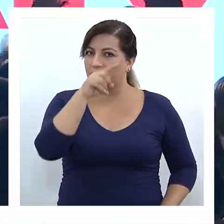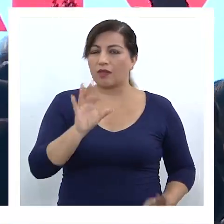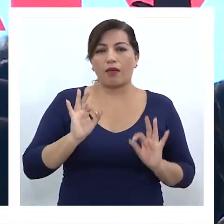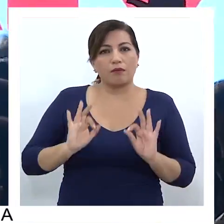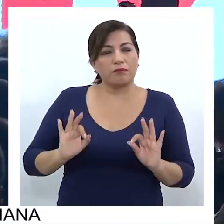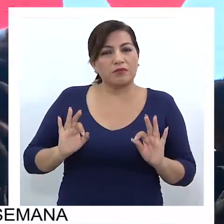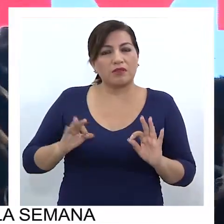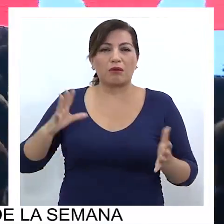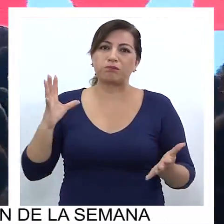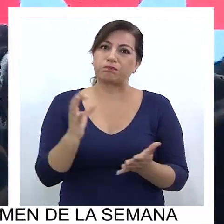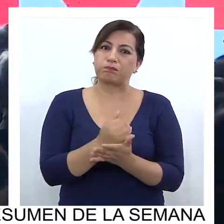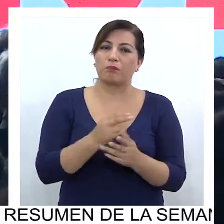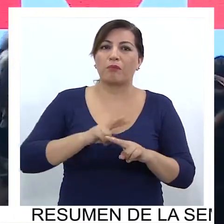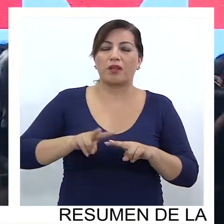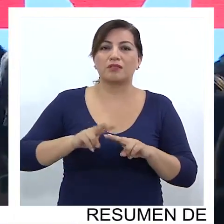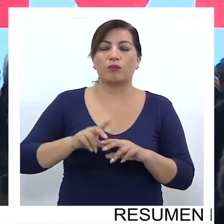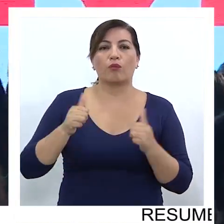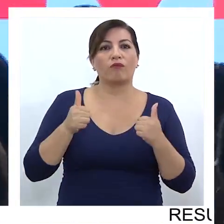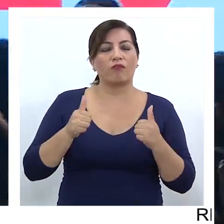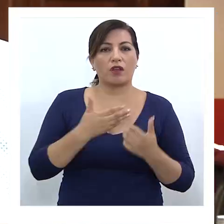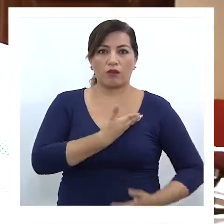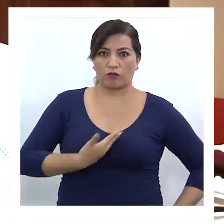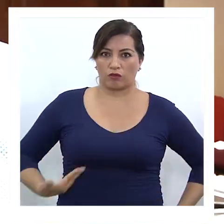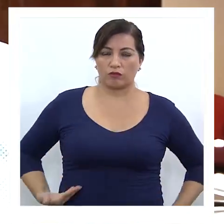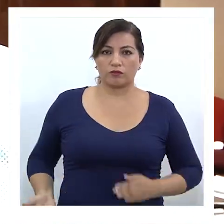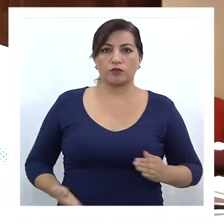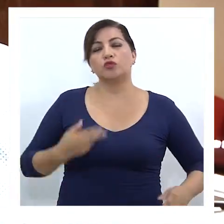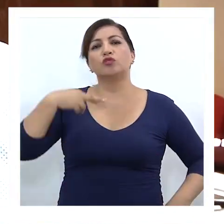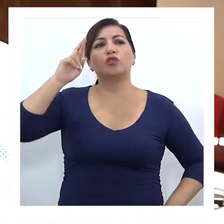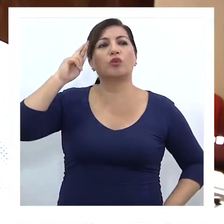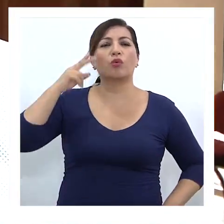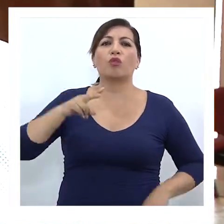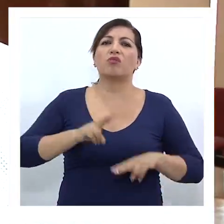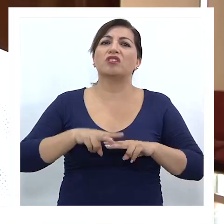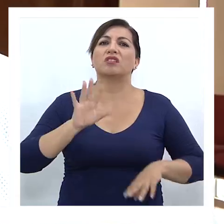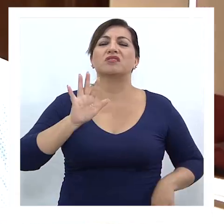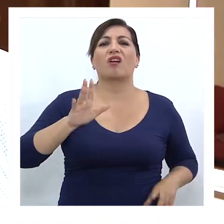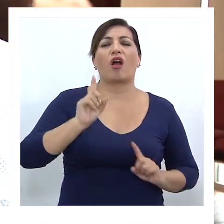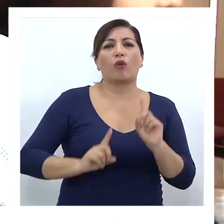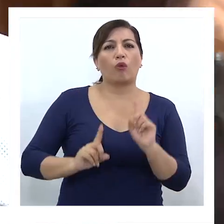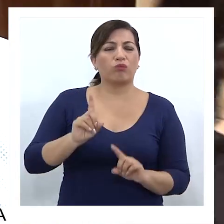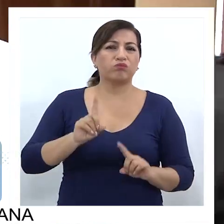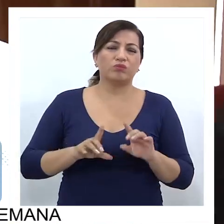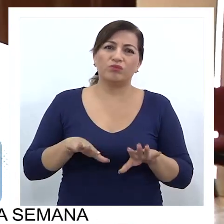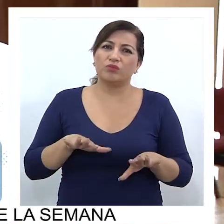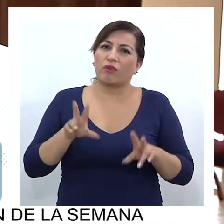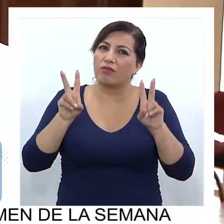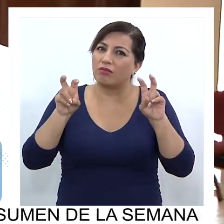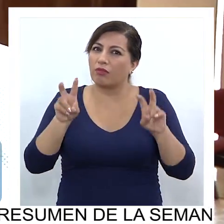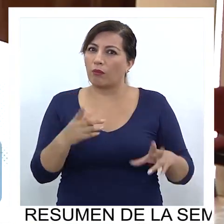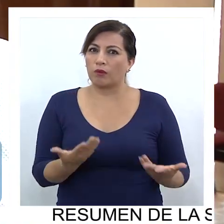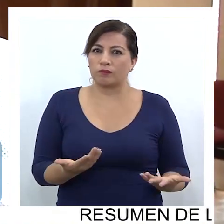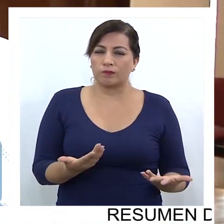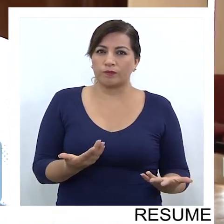especial para lograr conformar bien el gobierno. Le coloco una nota 5, creo que hay cosas que se han